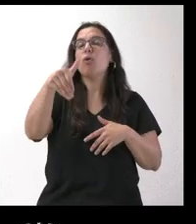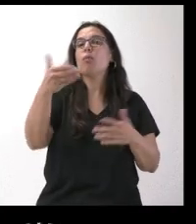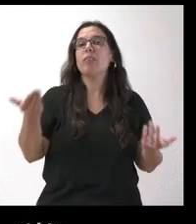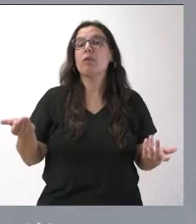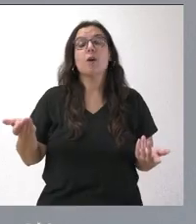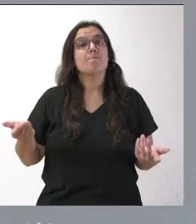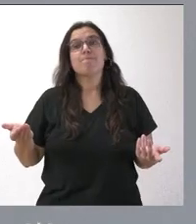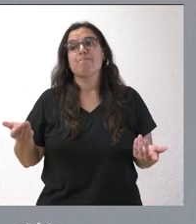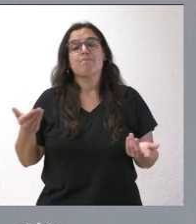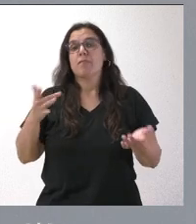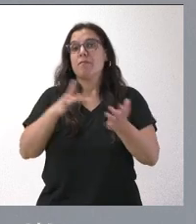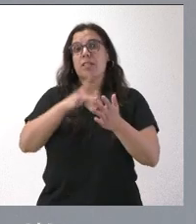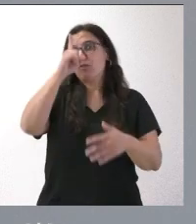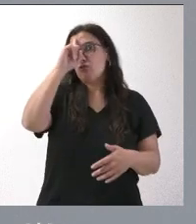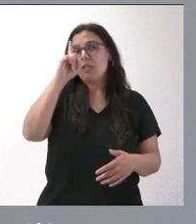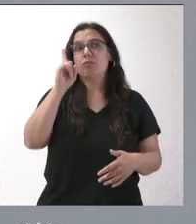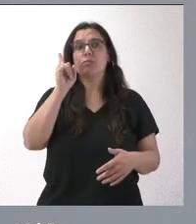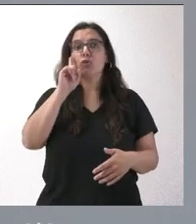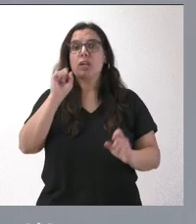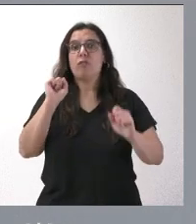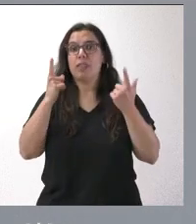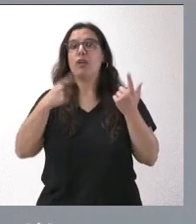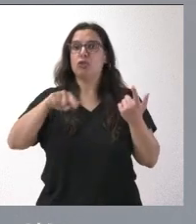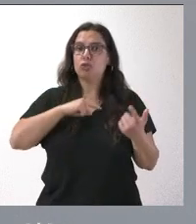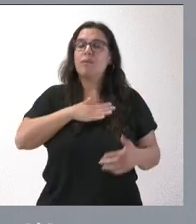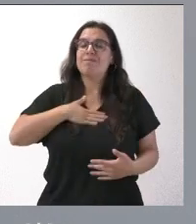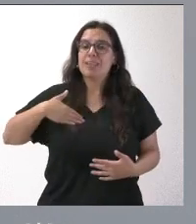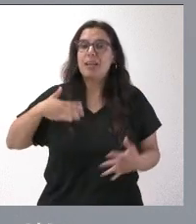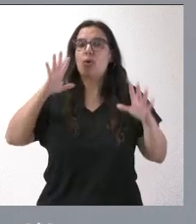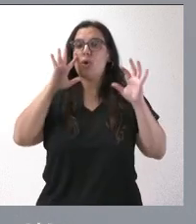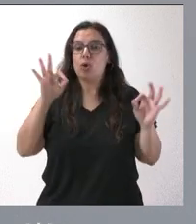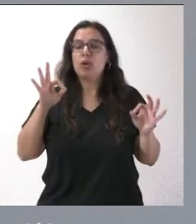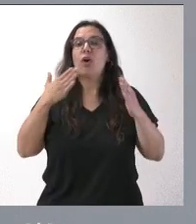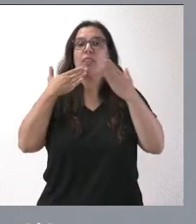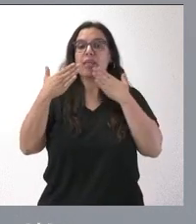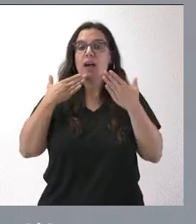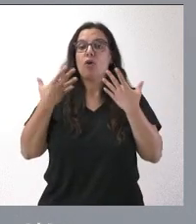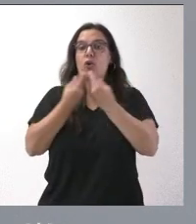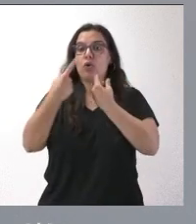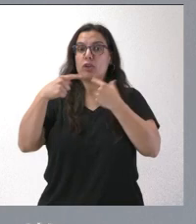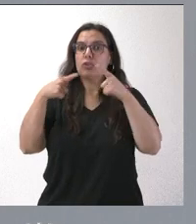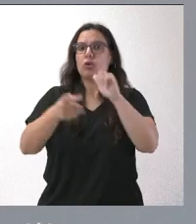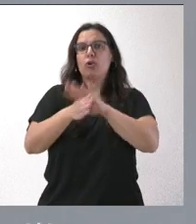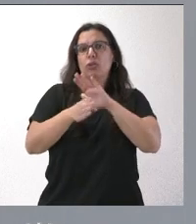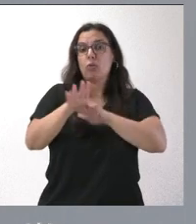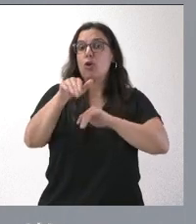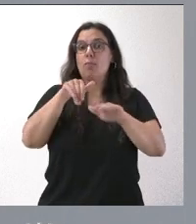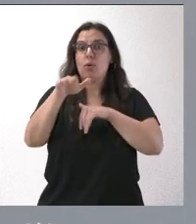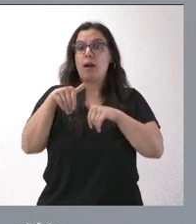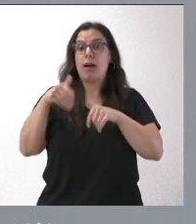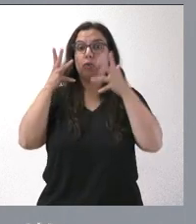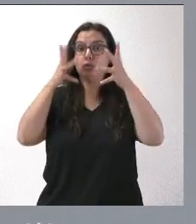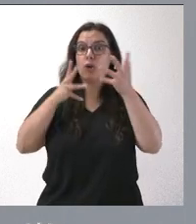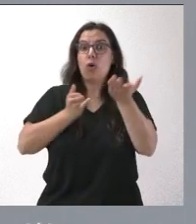no lo sé la fecha y no sé si es formal, pero sí la idea nuestra es que, lógicamente, el cauce de diálogo con el sector se mantenga y se pueda convocar este Consejo